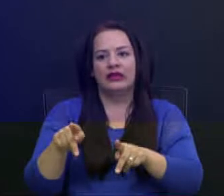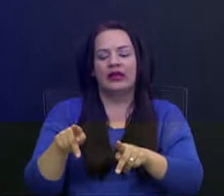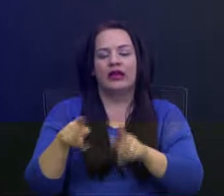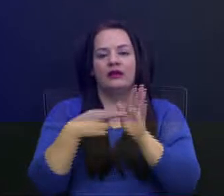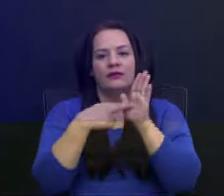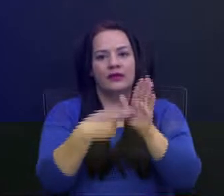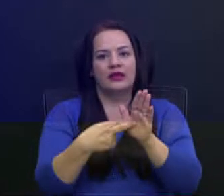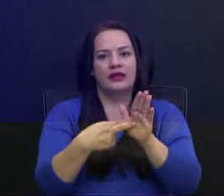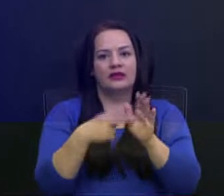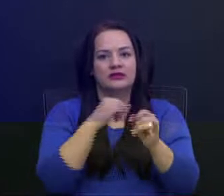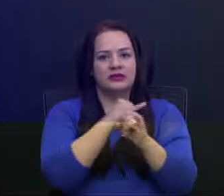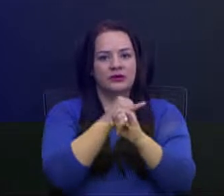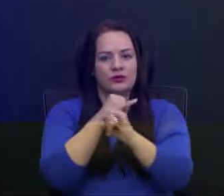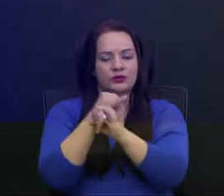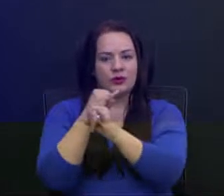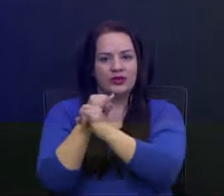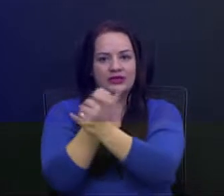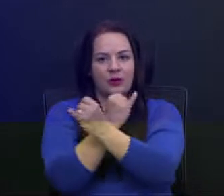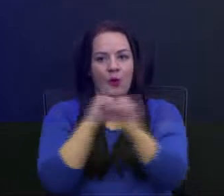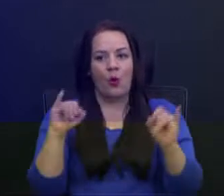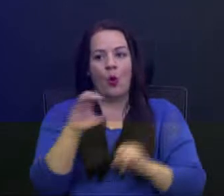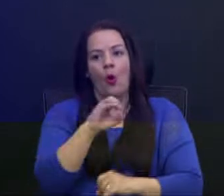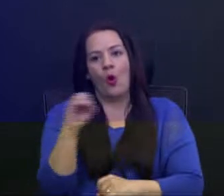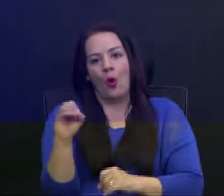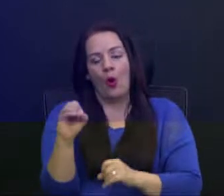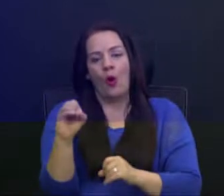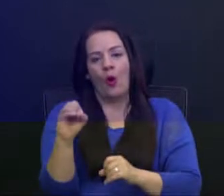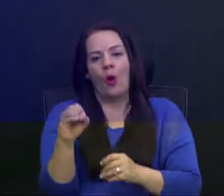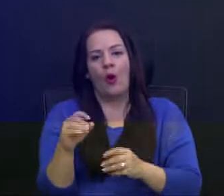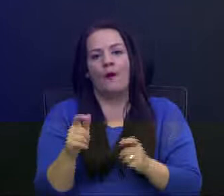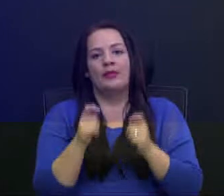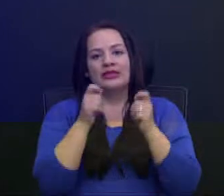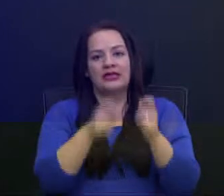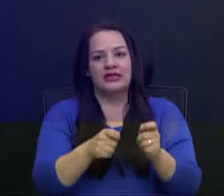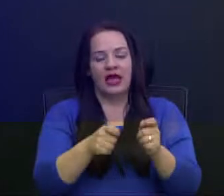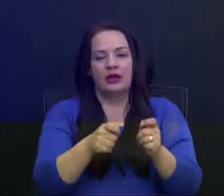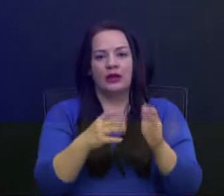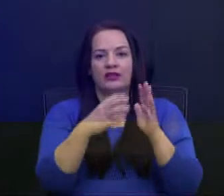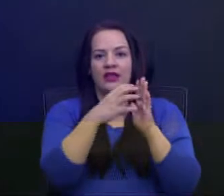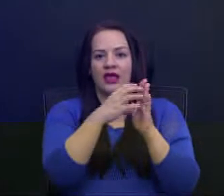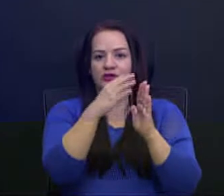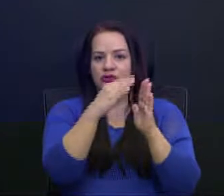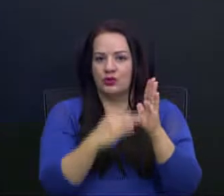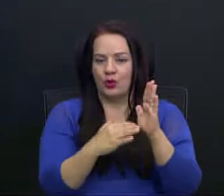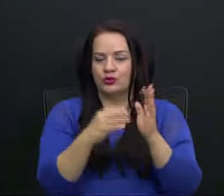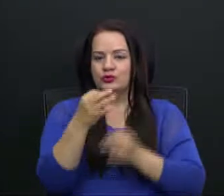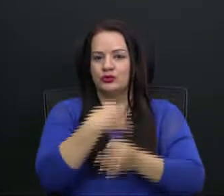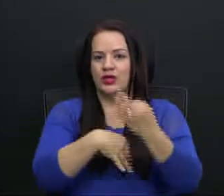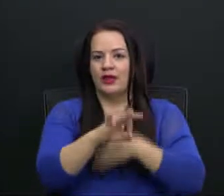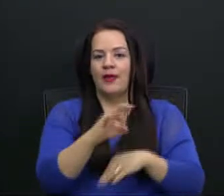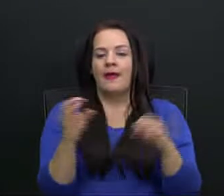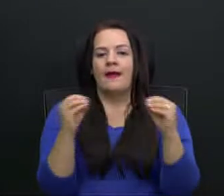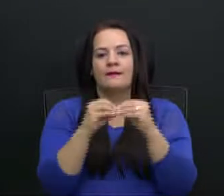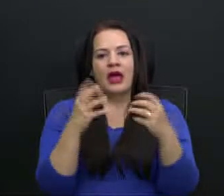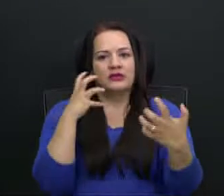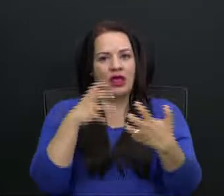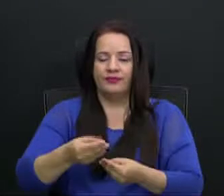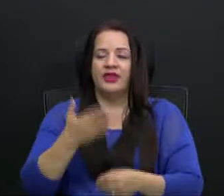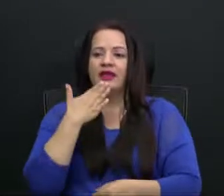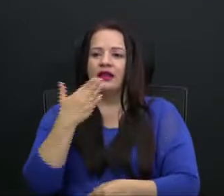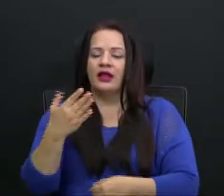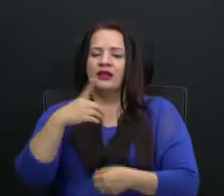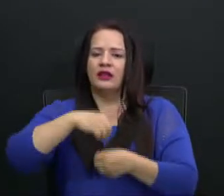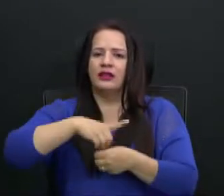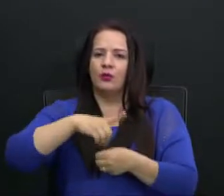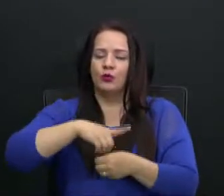instituciones autónomas o presentar un texto sustitutivo más adecuado a la realidad que estamos viviendo en este momento?